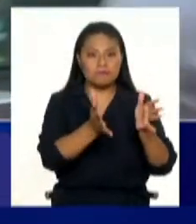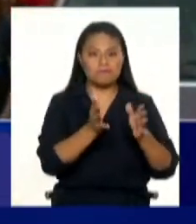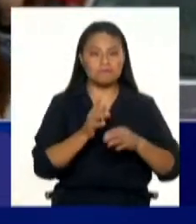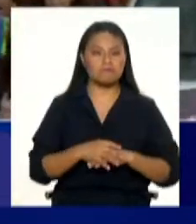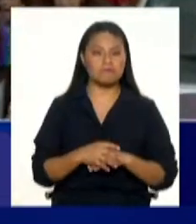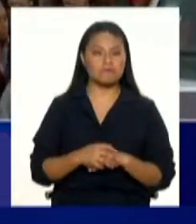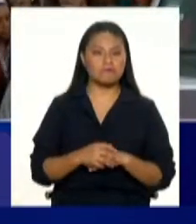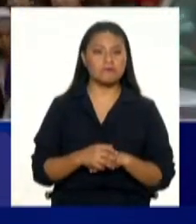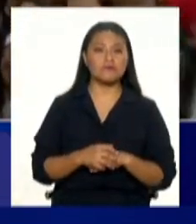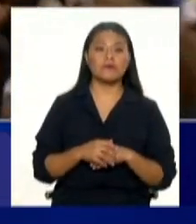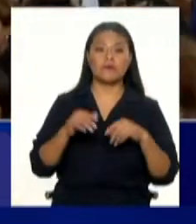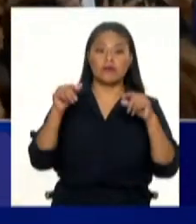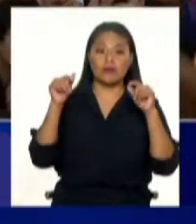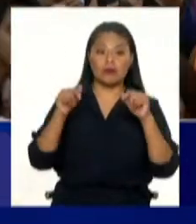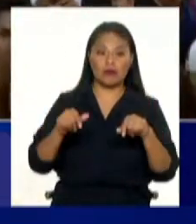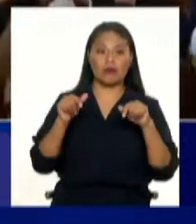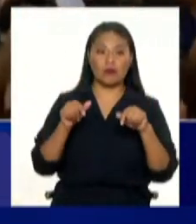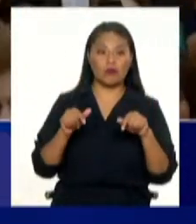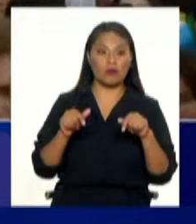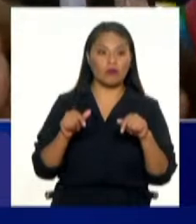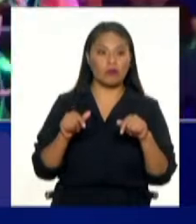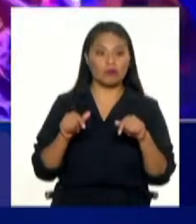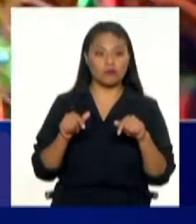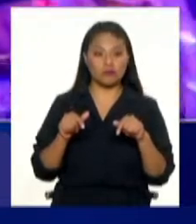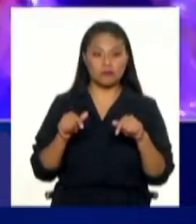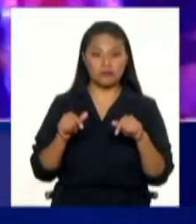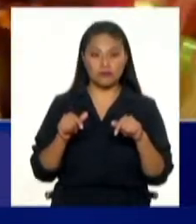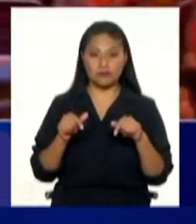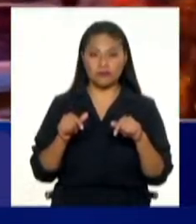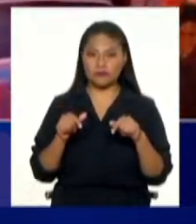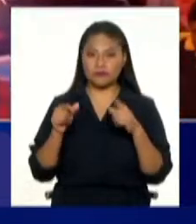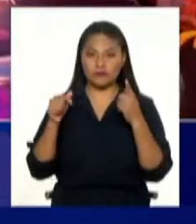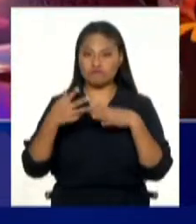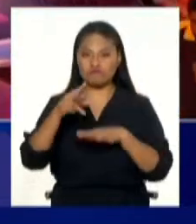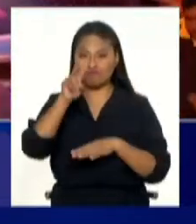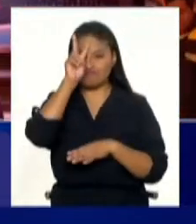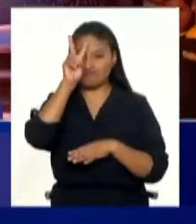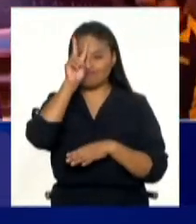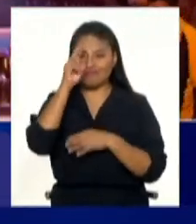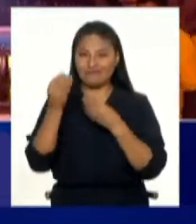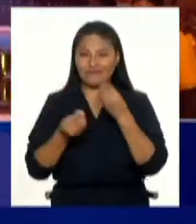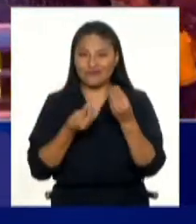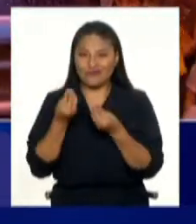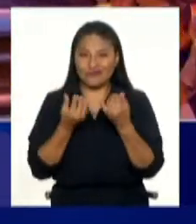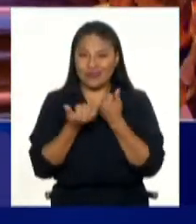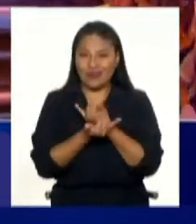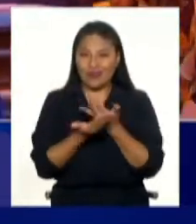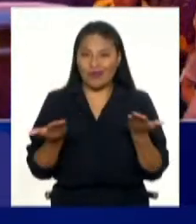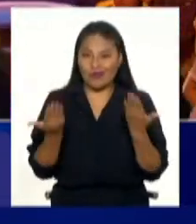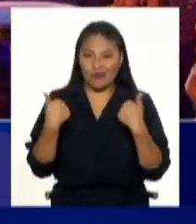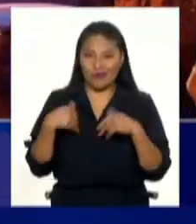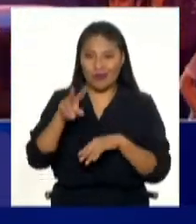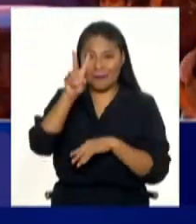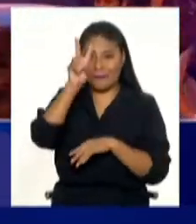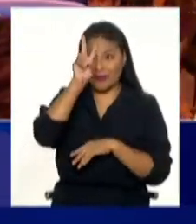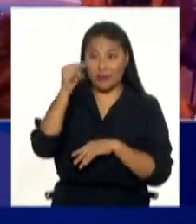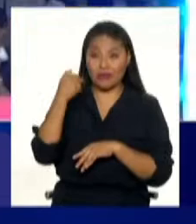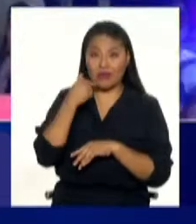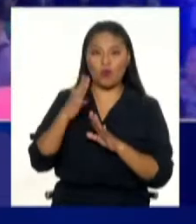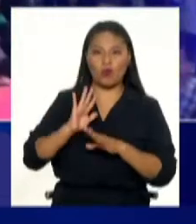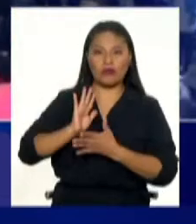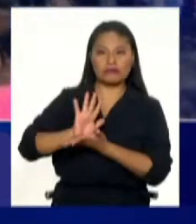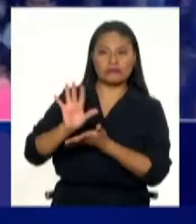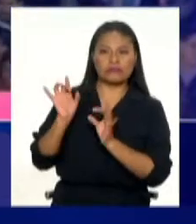importante en esta encuesta y acerca de, por ejemplo, la actitud de los peruanos a estas comunidades, conocido esta actitud como la